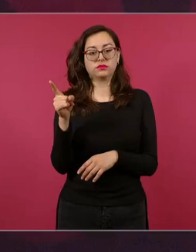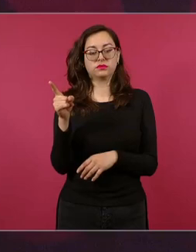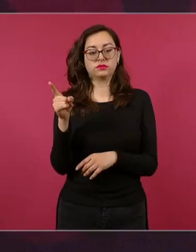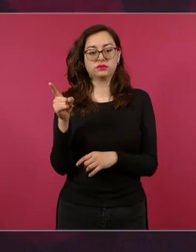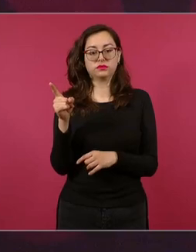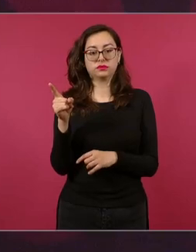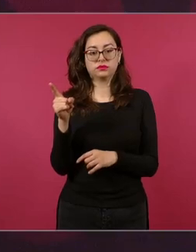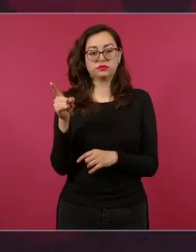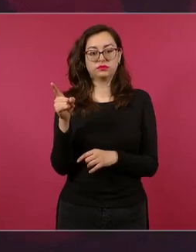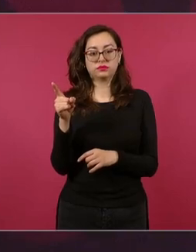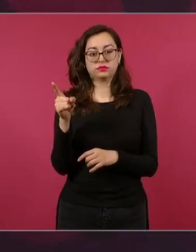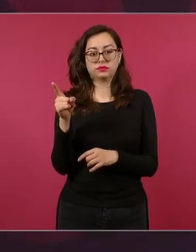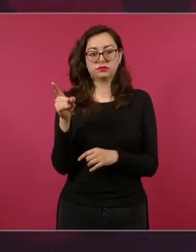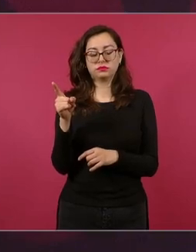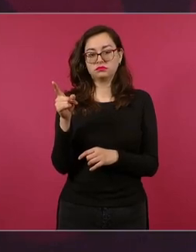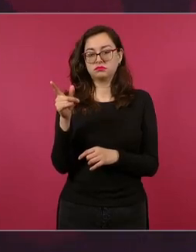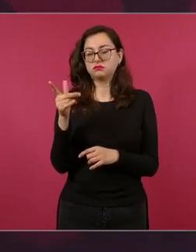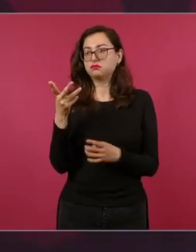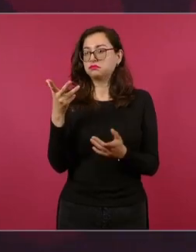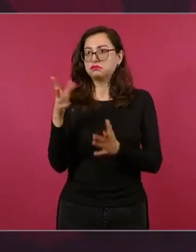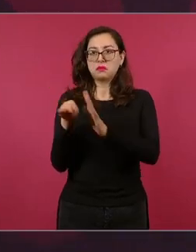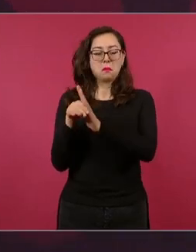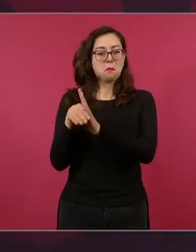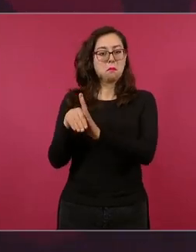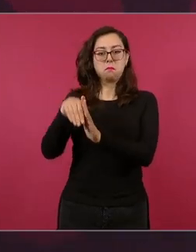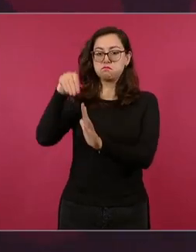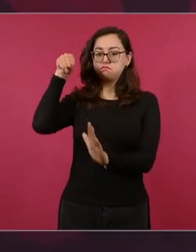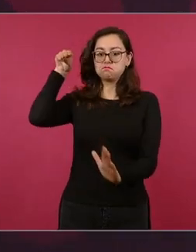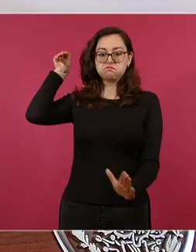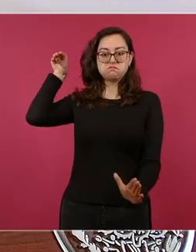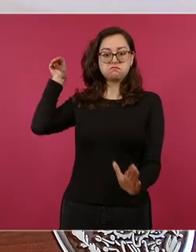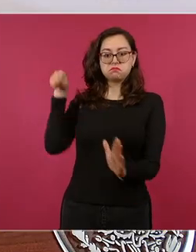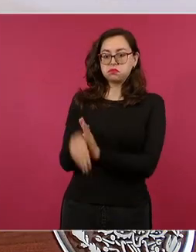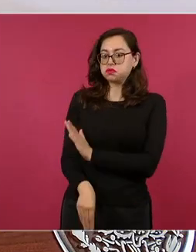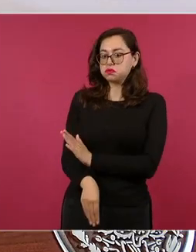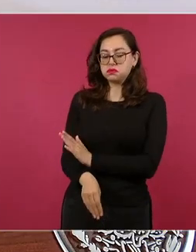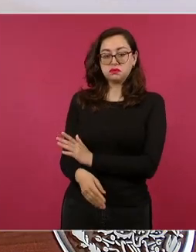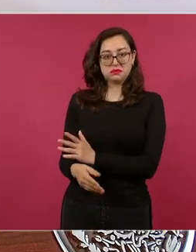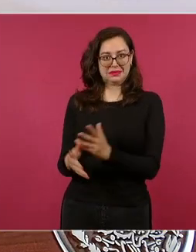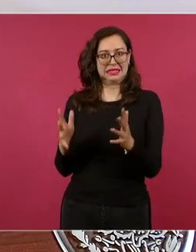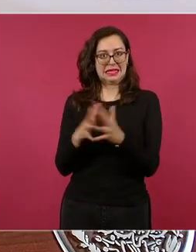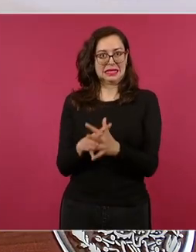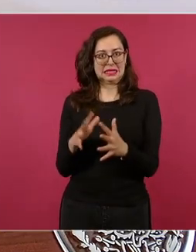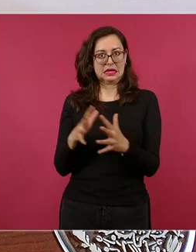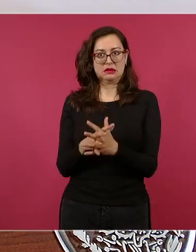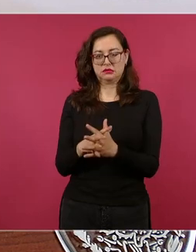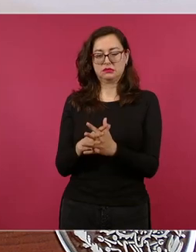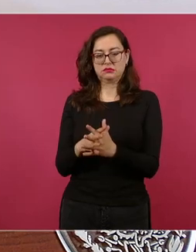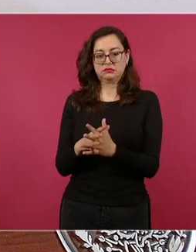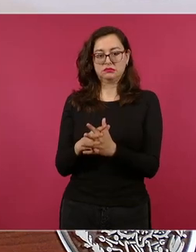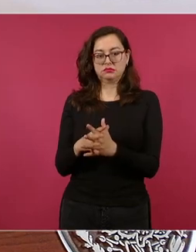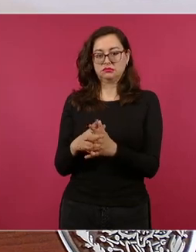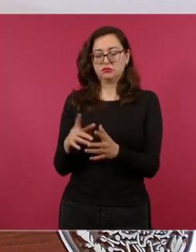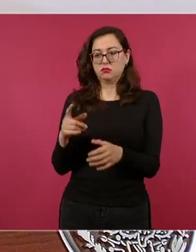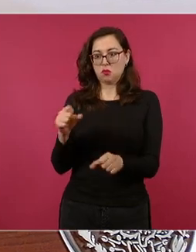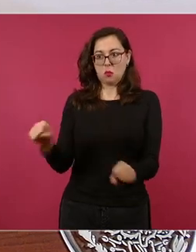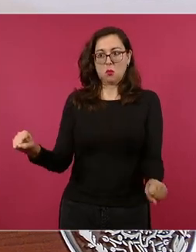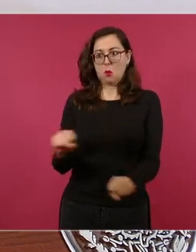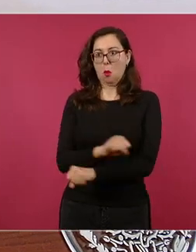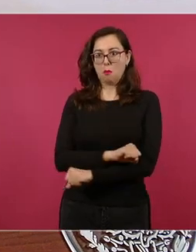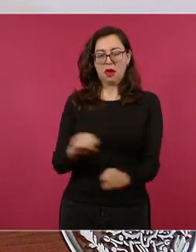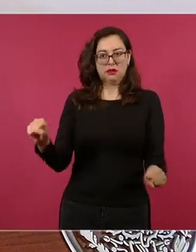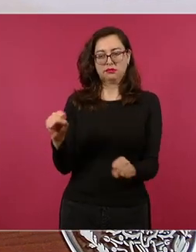destruyen Japón con la guerra la bomba atómica